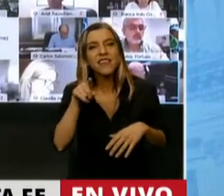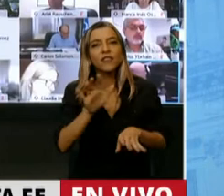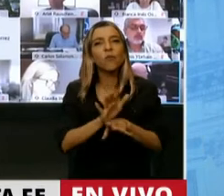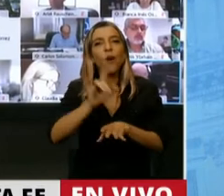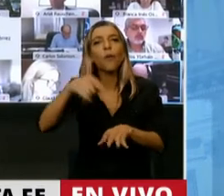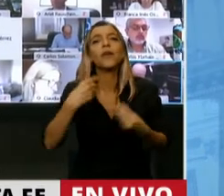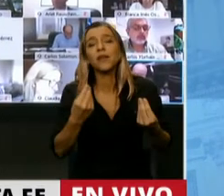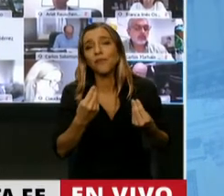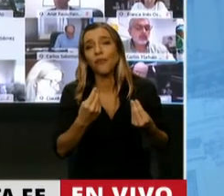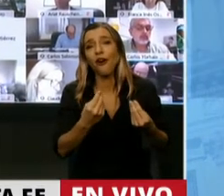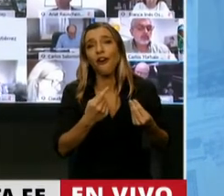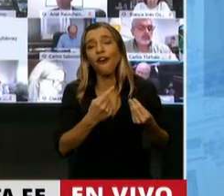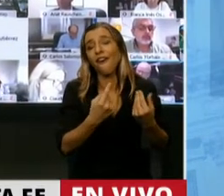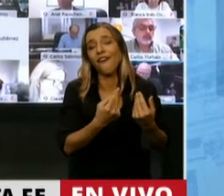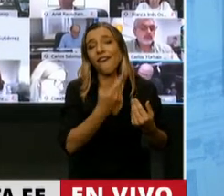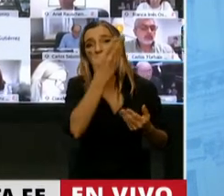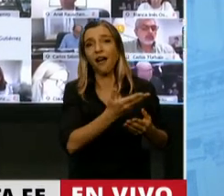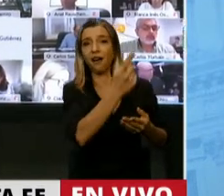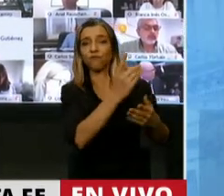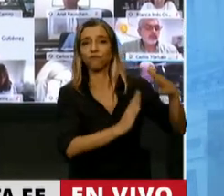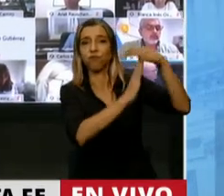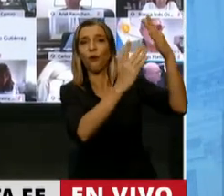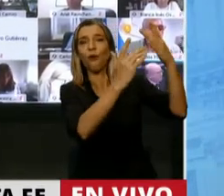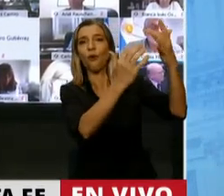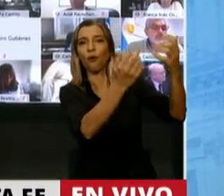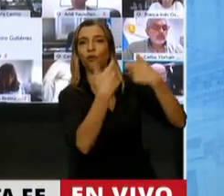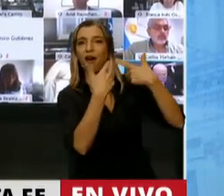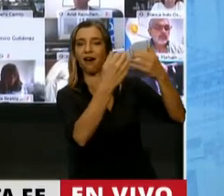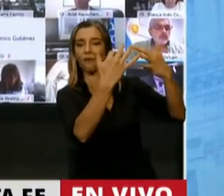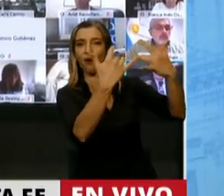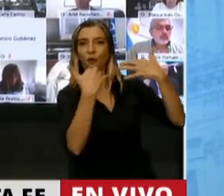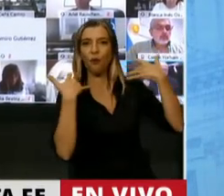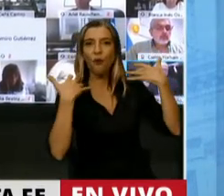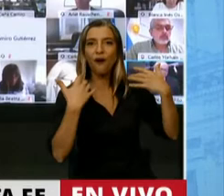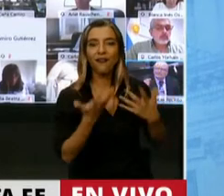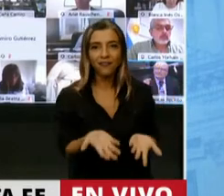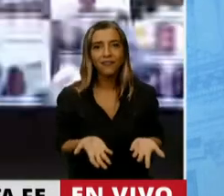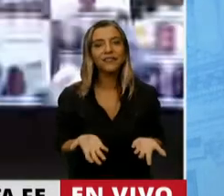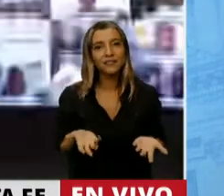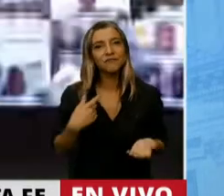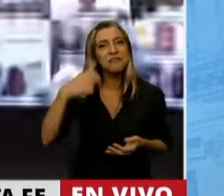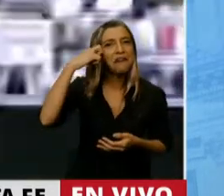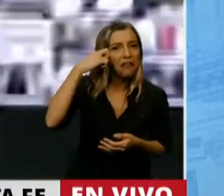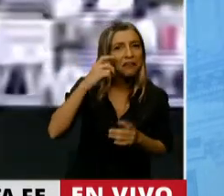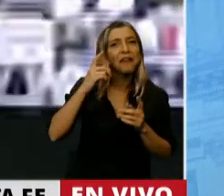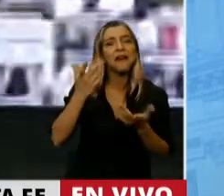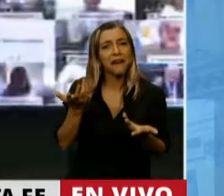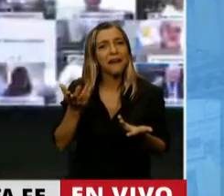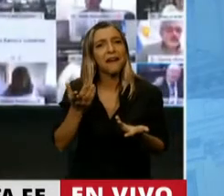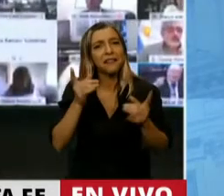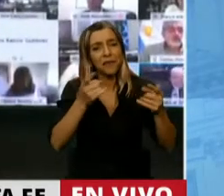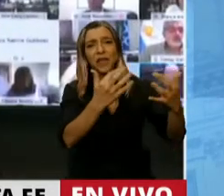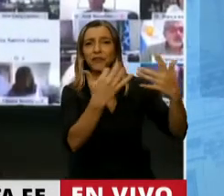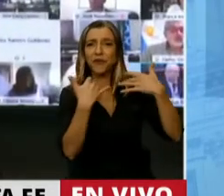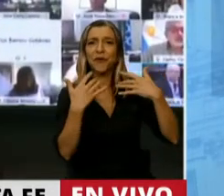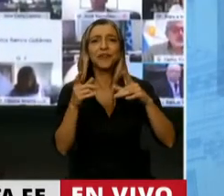radicalismo, también del peronismo. Entonces decía que meses antes, Raúl Alfonsín da un discurso cuando asume